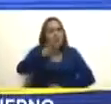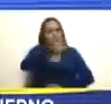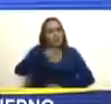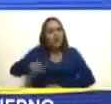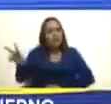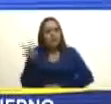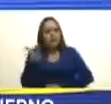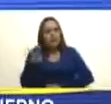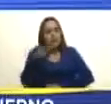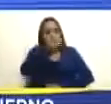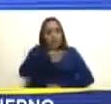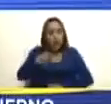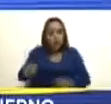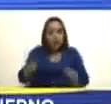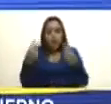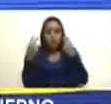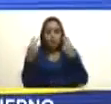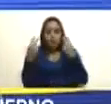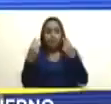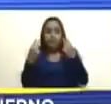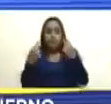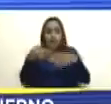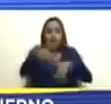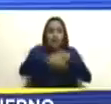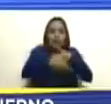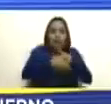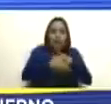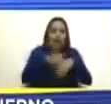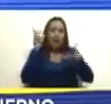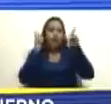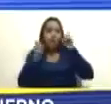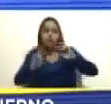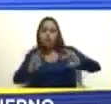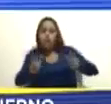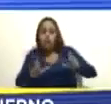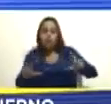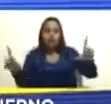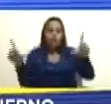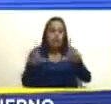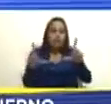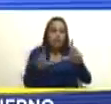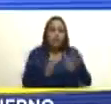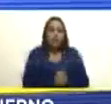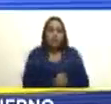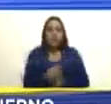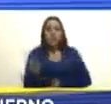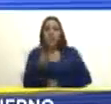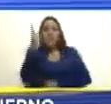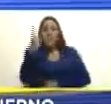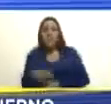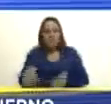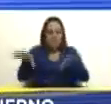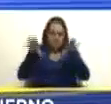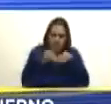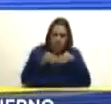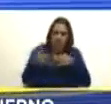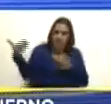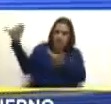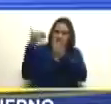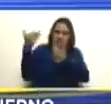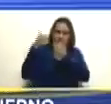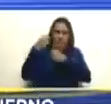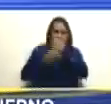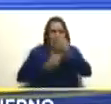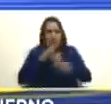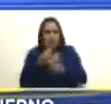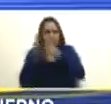ven por medio por redes nos escuchan por la radio Venezuela debe acatar las órdenes